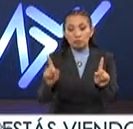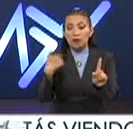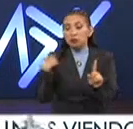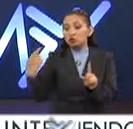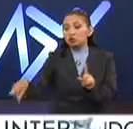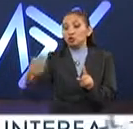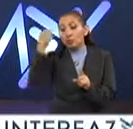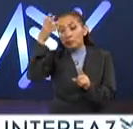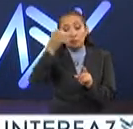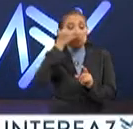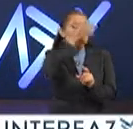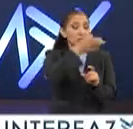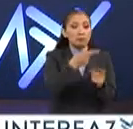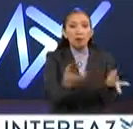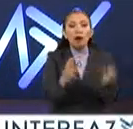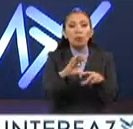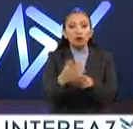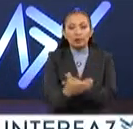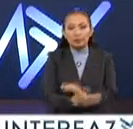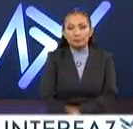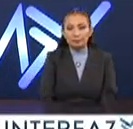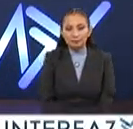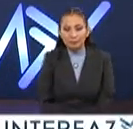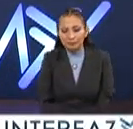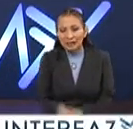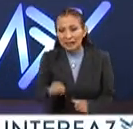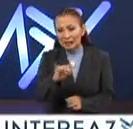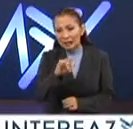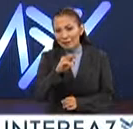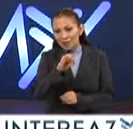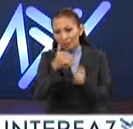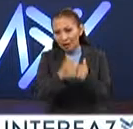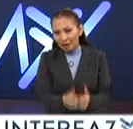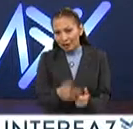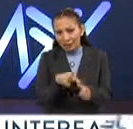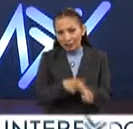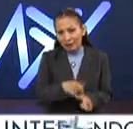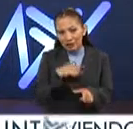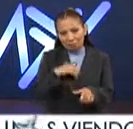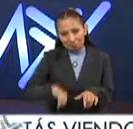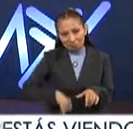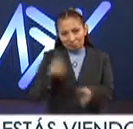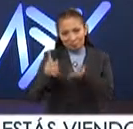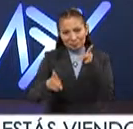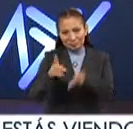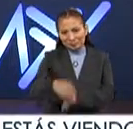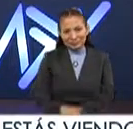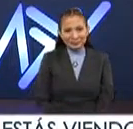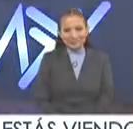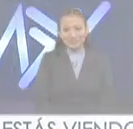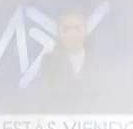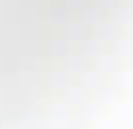sus deseos de cómo mejorar su comunidad. Perfecto. Esto es Interfaz, no se vayan, seguimos con esta interesante plática.